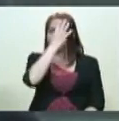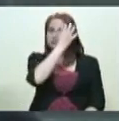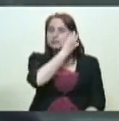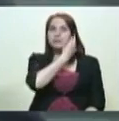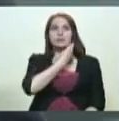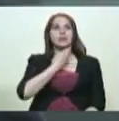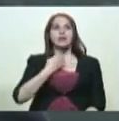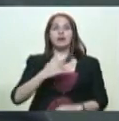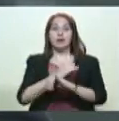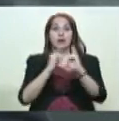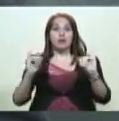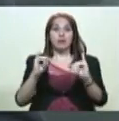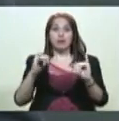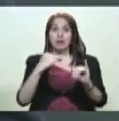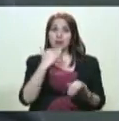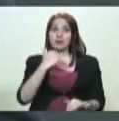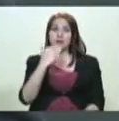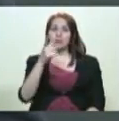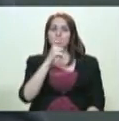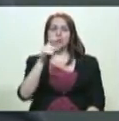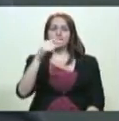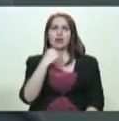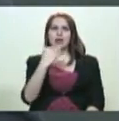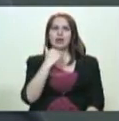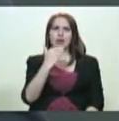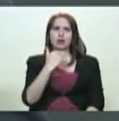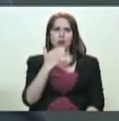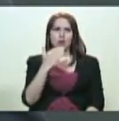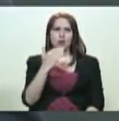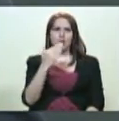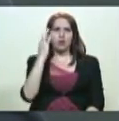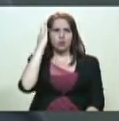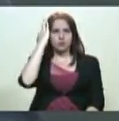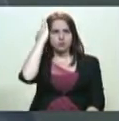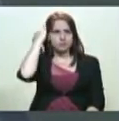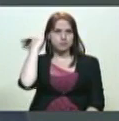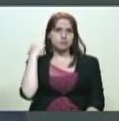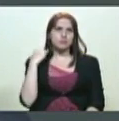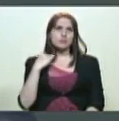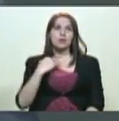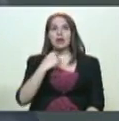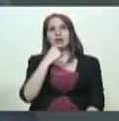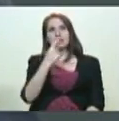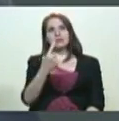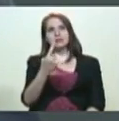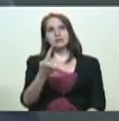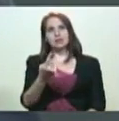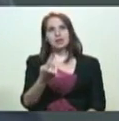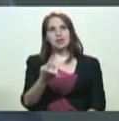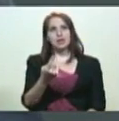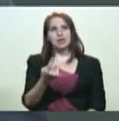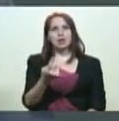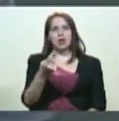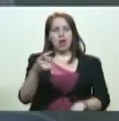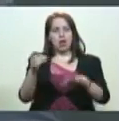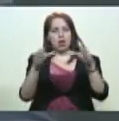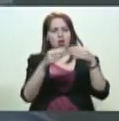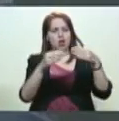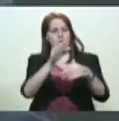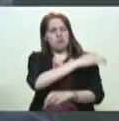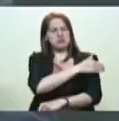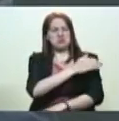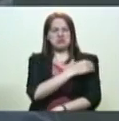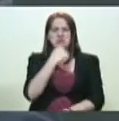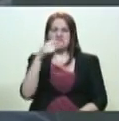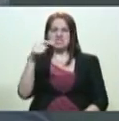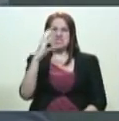despedir, pero me gustaría preguntarle algo. ¿Cómo queda una oposición que dice, ya que abordamos el tema electoral, que el CNE no es